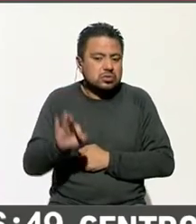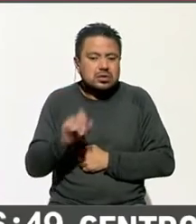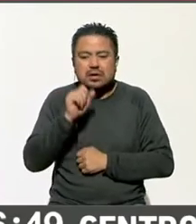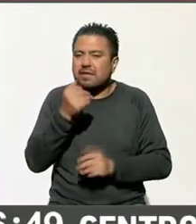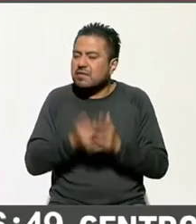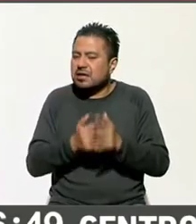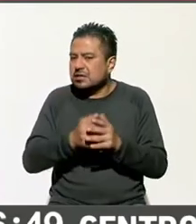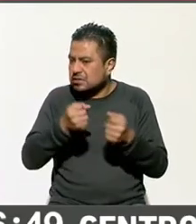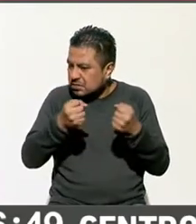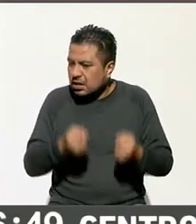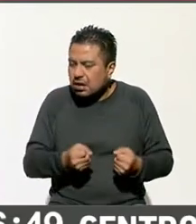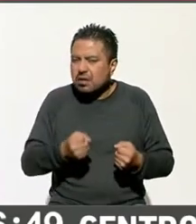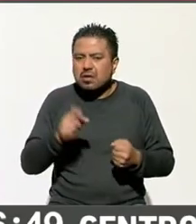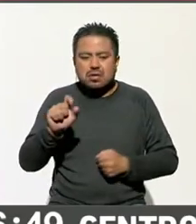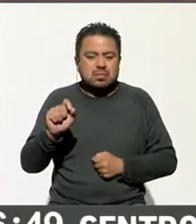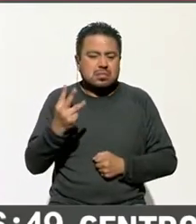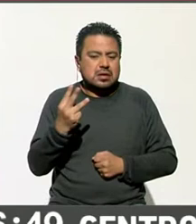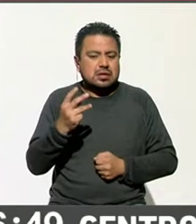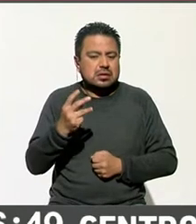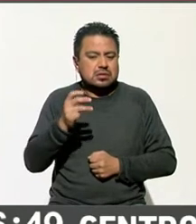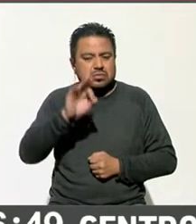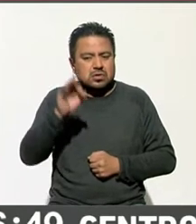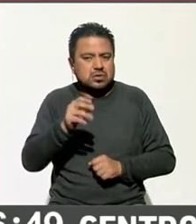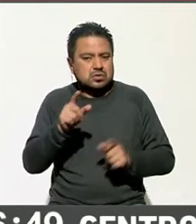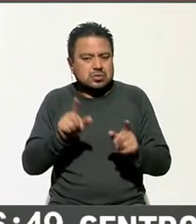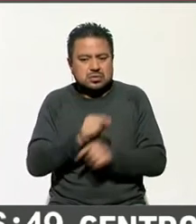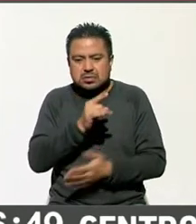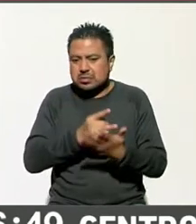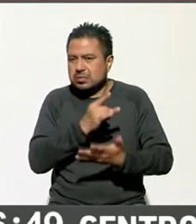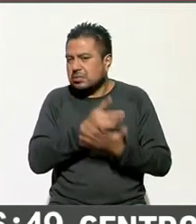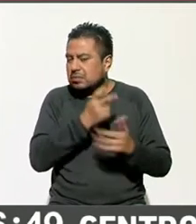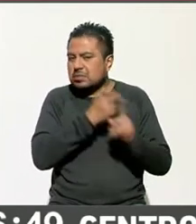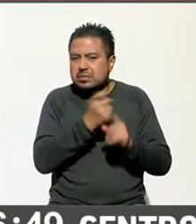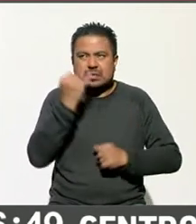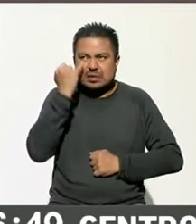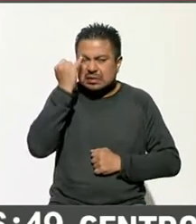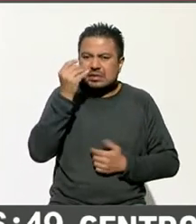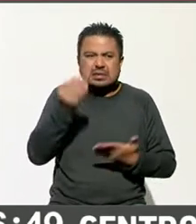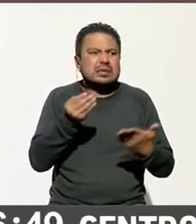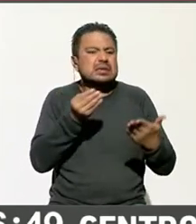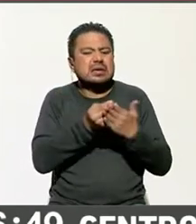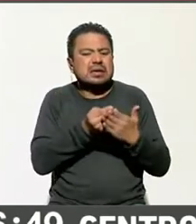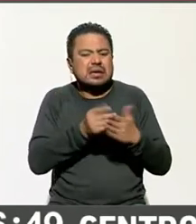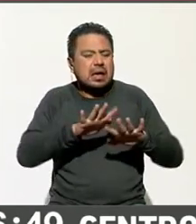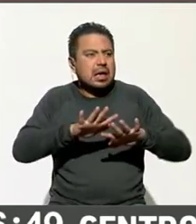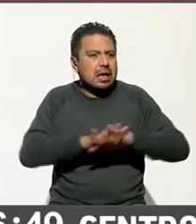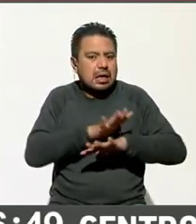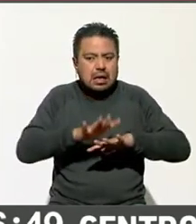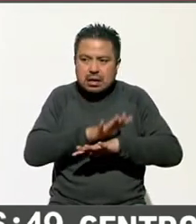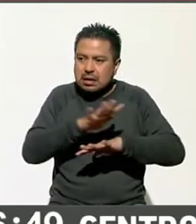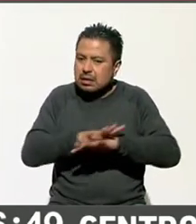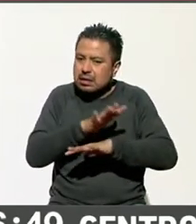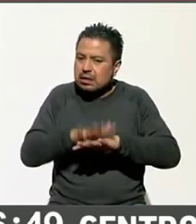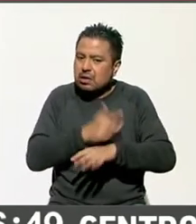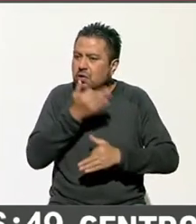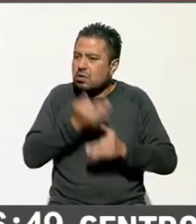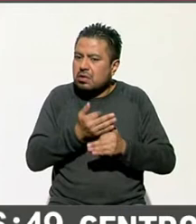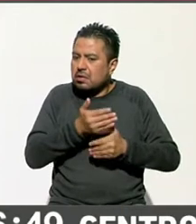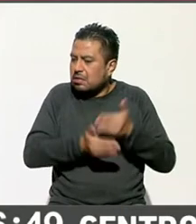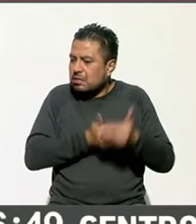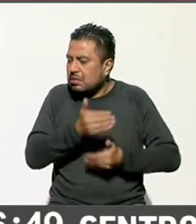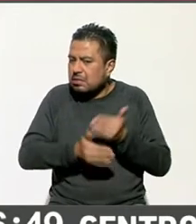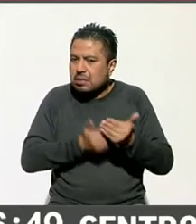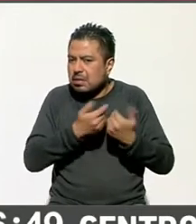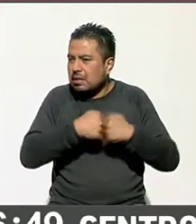inseguridad solamente 23%. Esto te da una idea del cambio de las prioridades